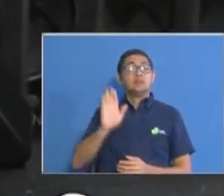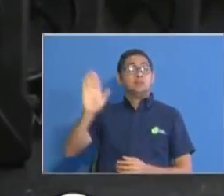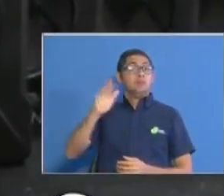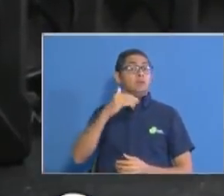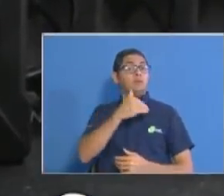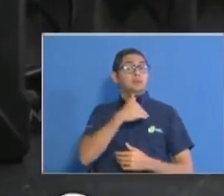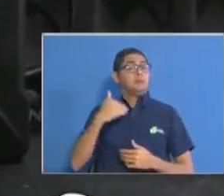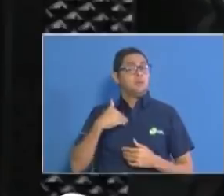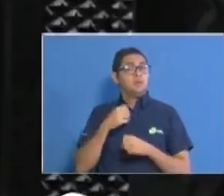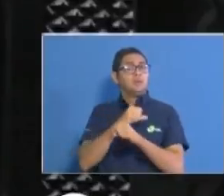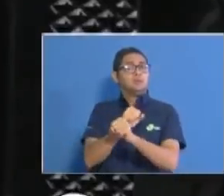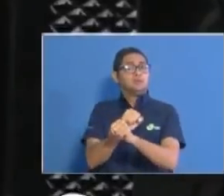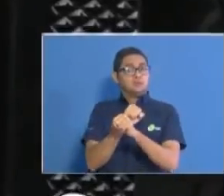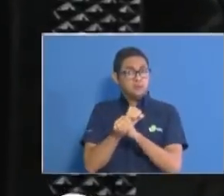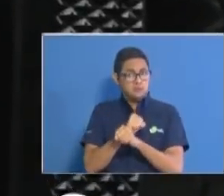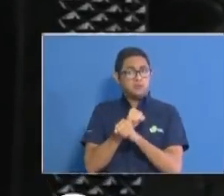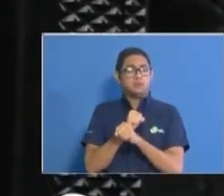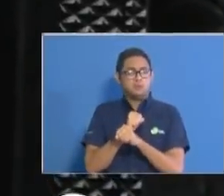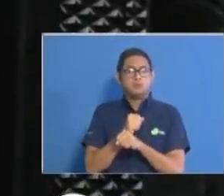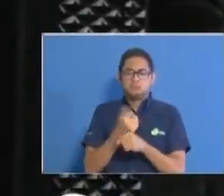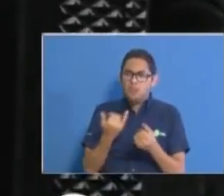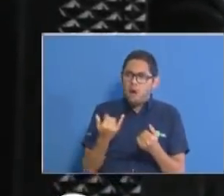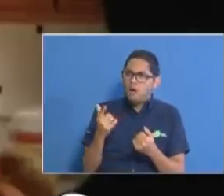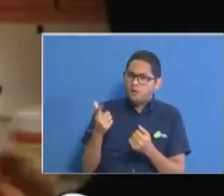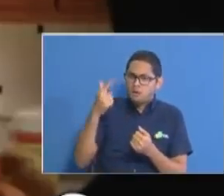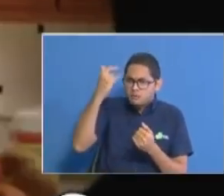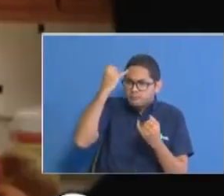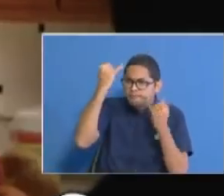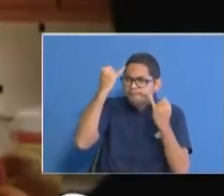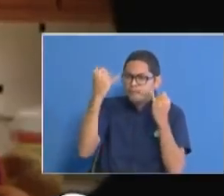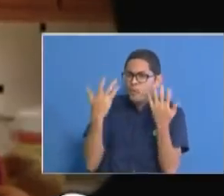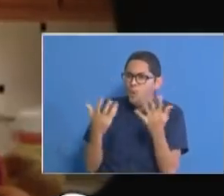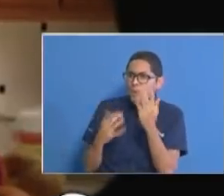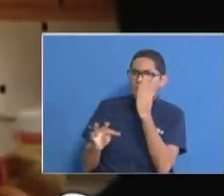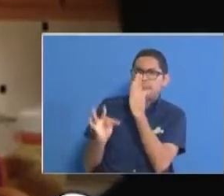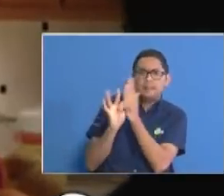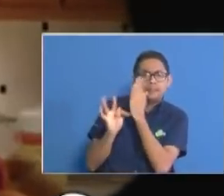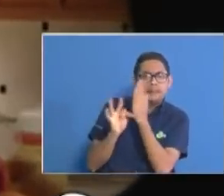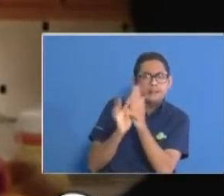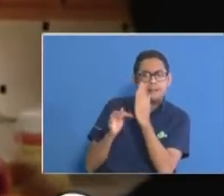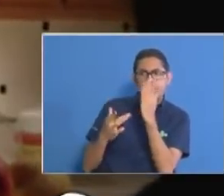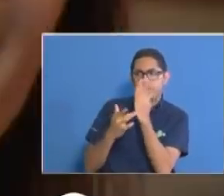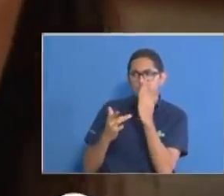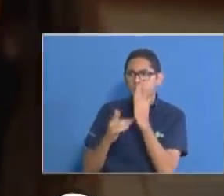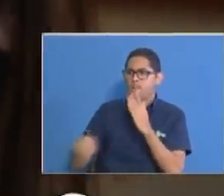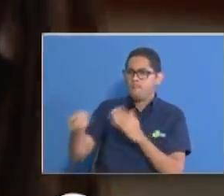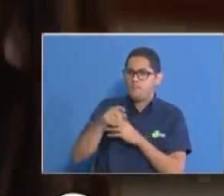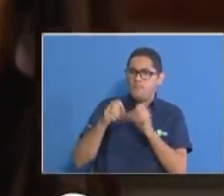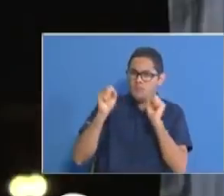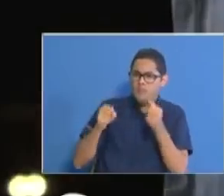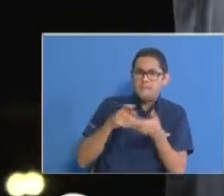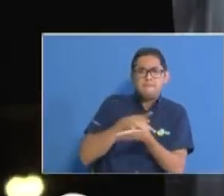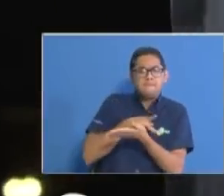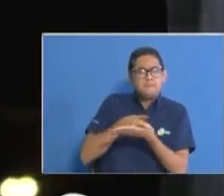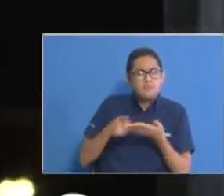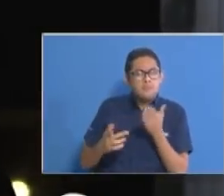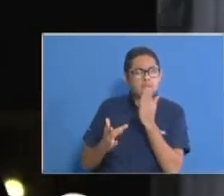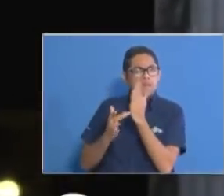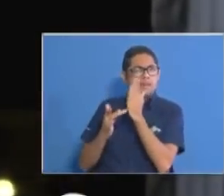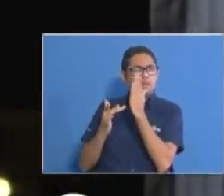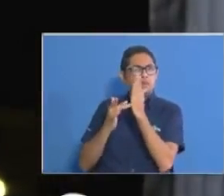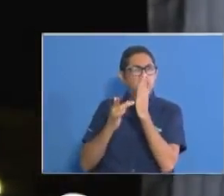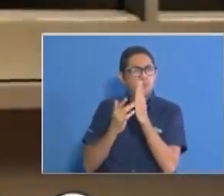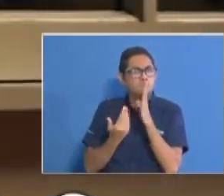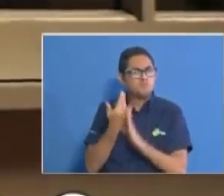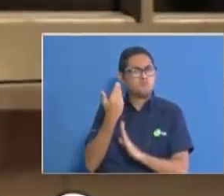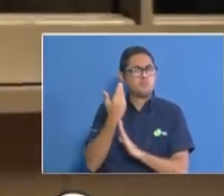de Seguridad Pública está la modernización y profesionalización de la fuerza con equipo tecnológico como el caso